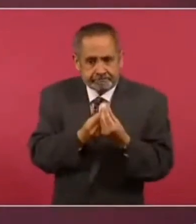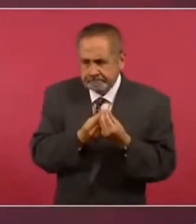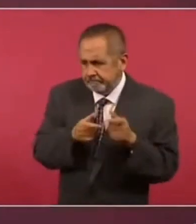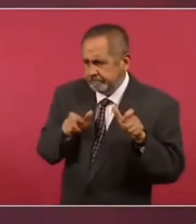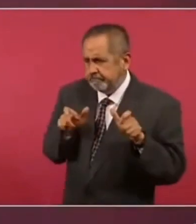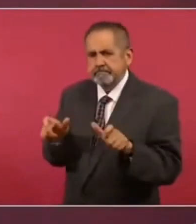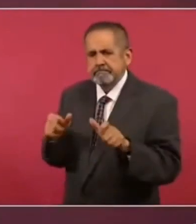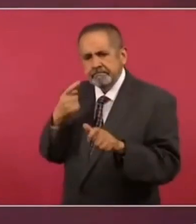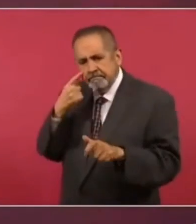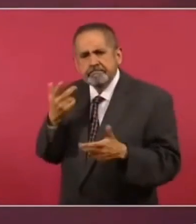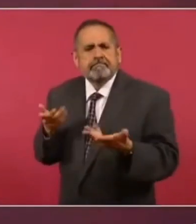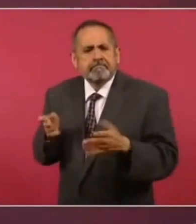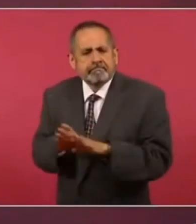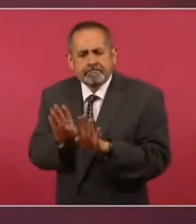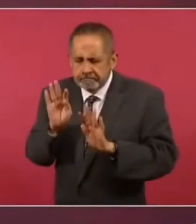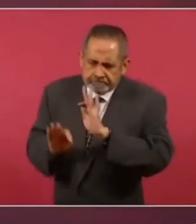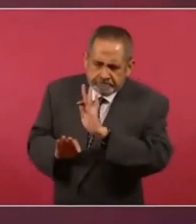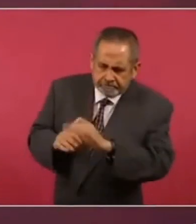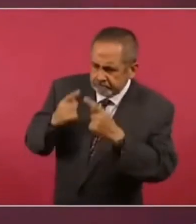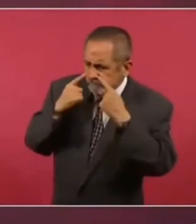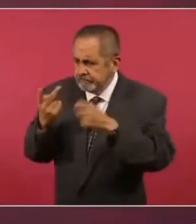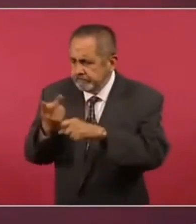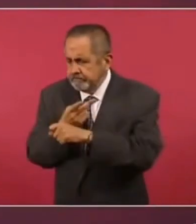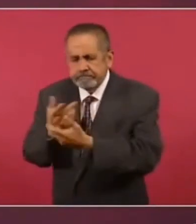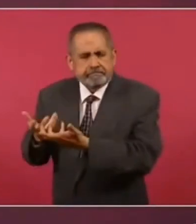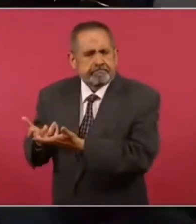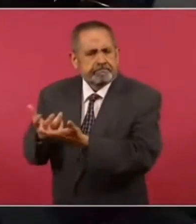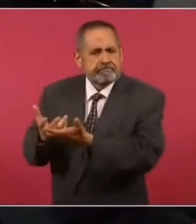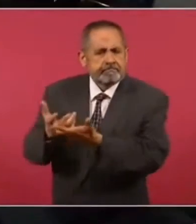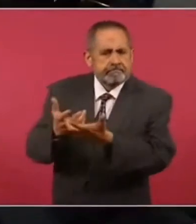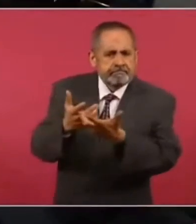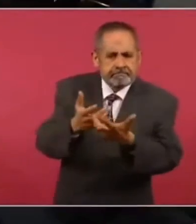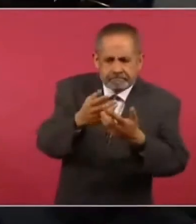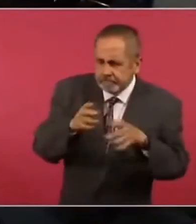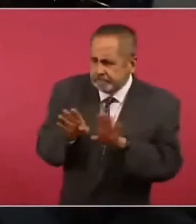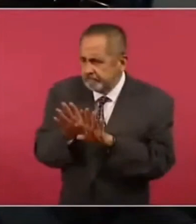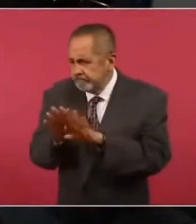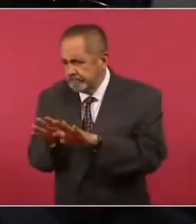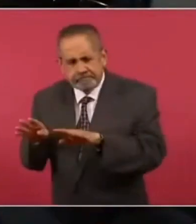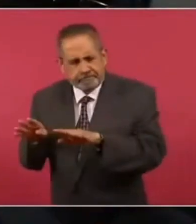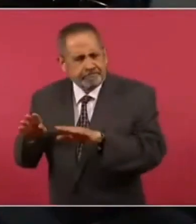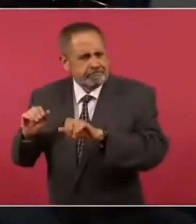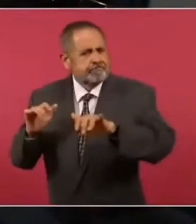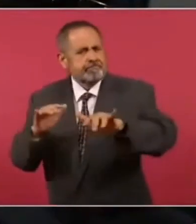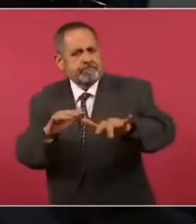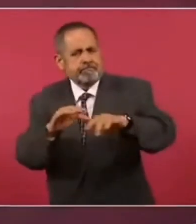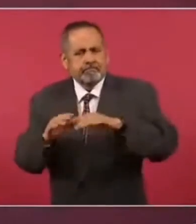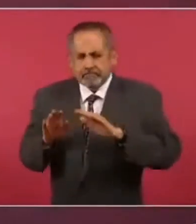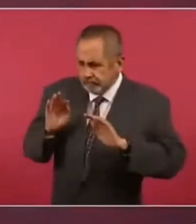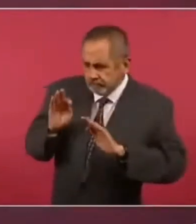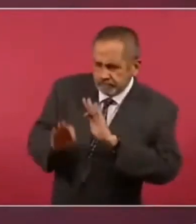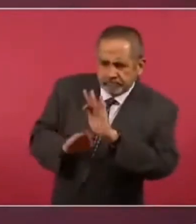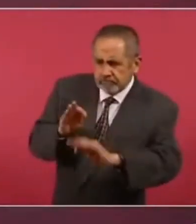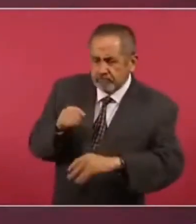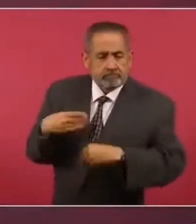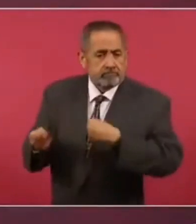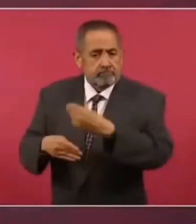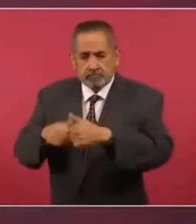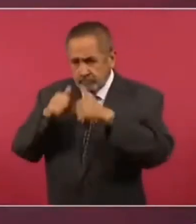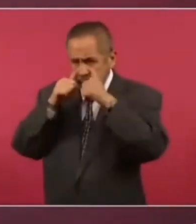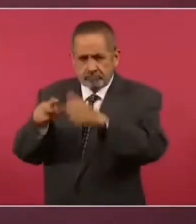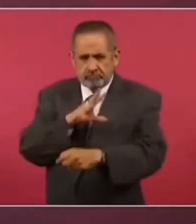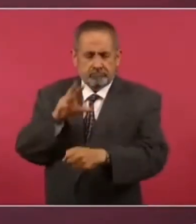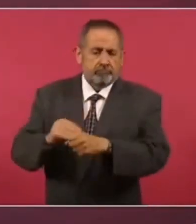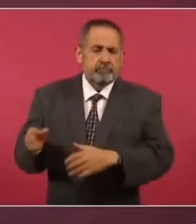pendiente del desarrollo de esta nueva caravana y les estamos proporcionando toda la atención que se